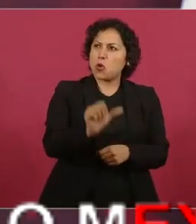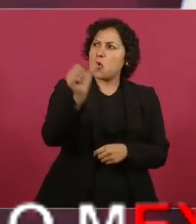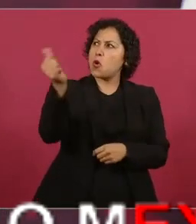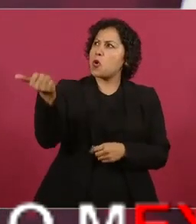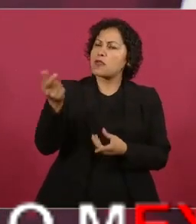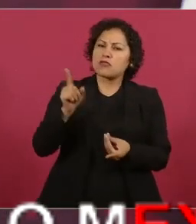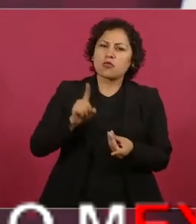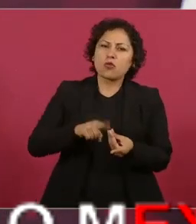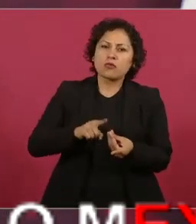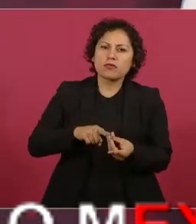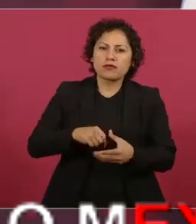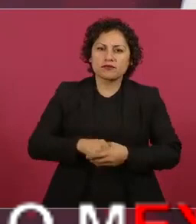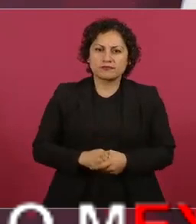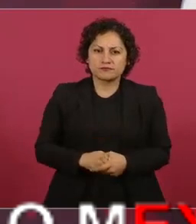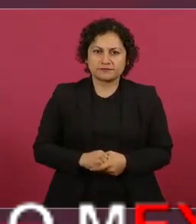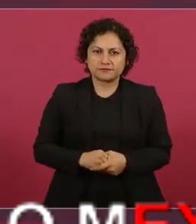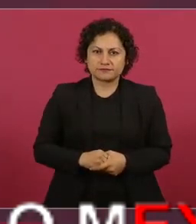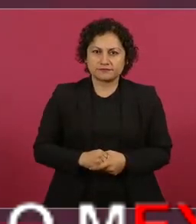da lugar